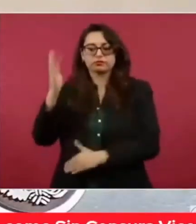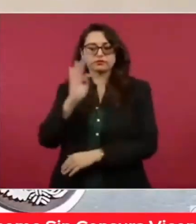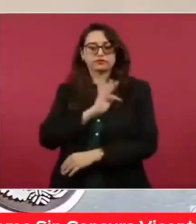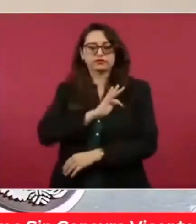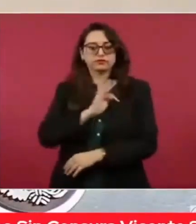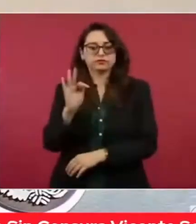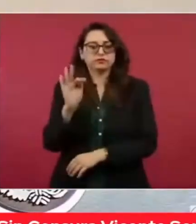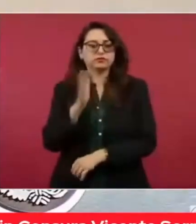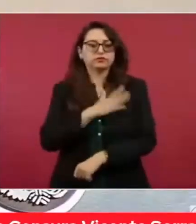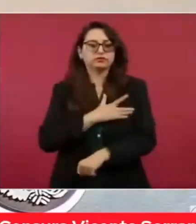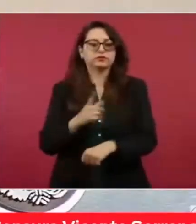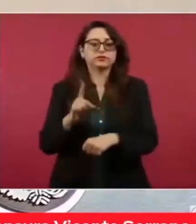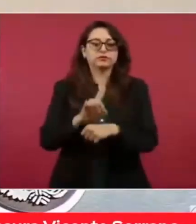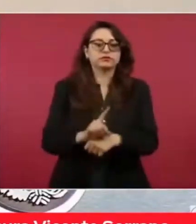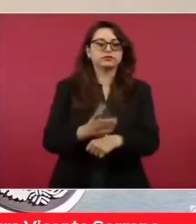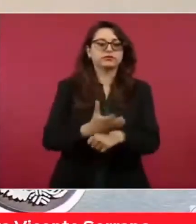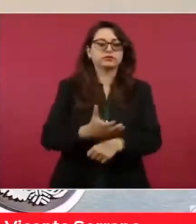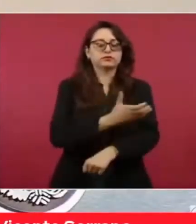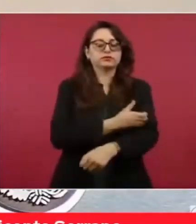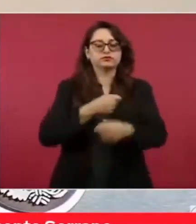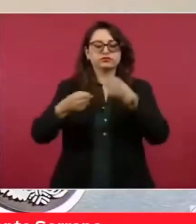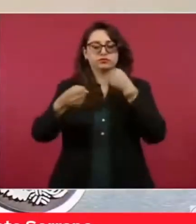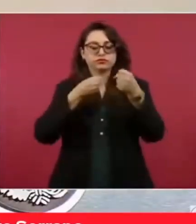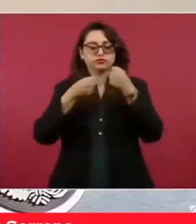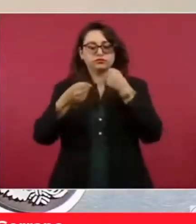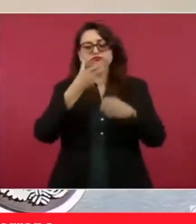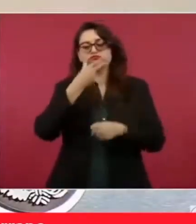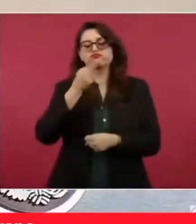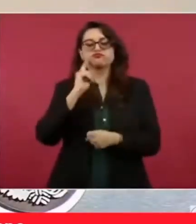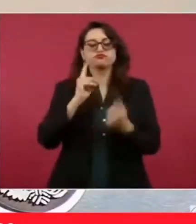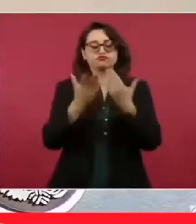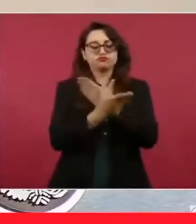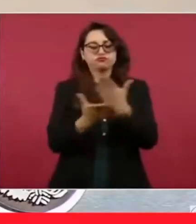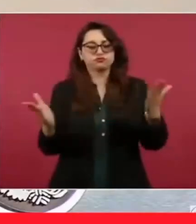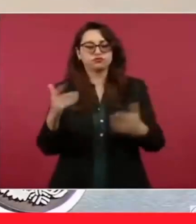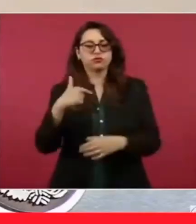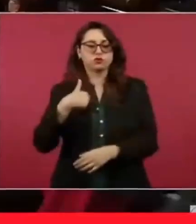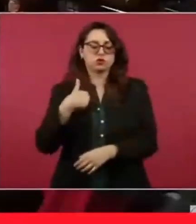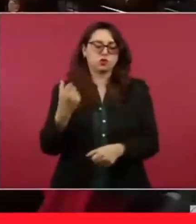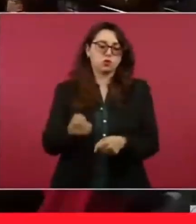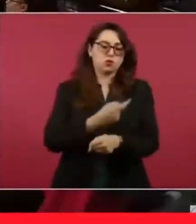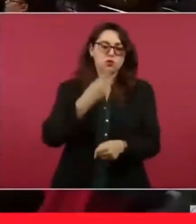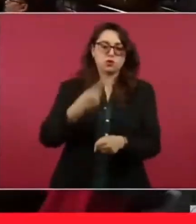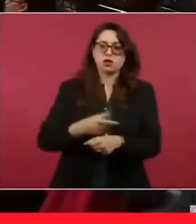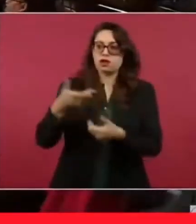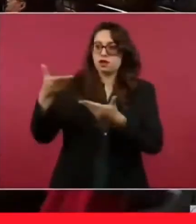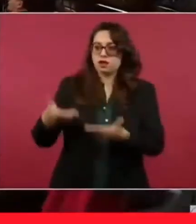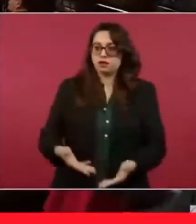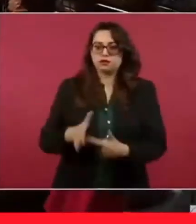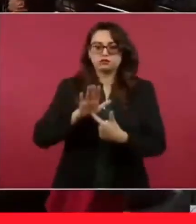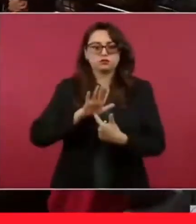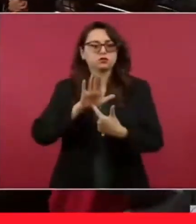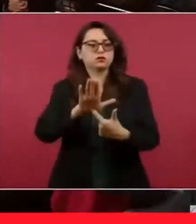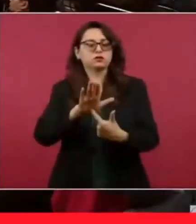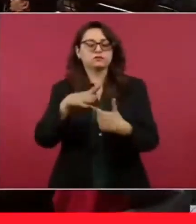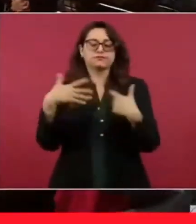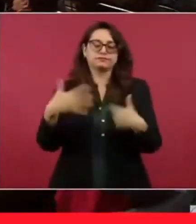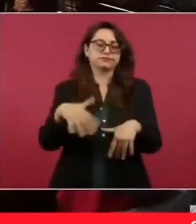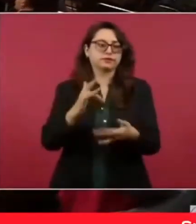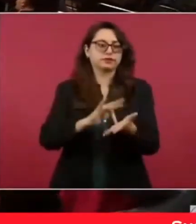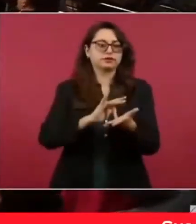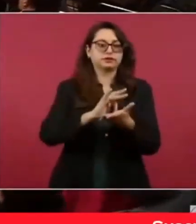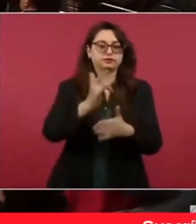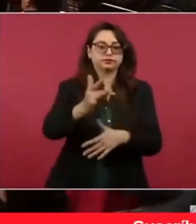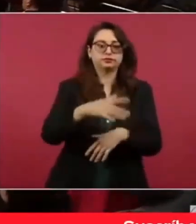colegas, agradezco la oportunidad de estar aquí en esta conferencia mañanera para hablar sobre ese proyecto que cambiará el